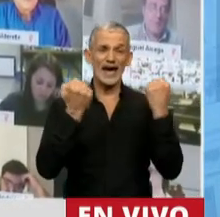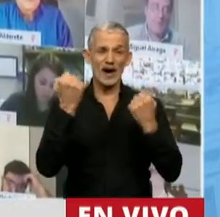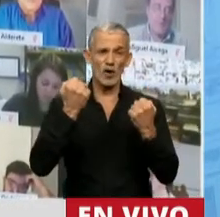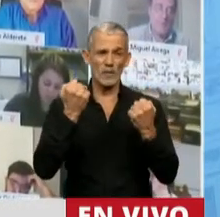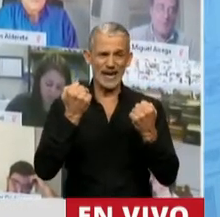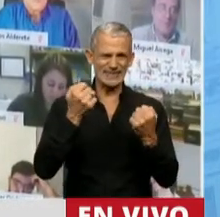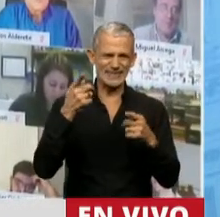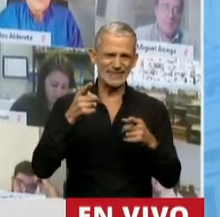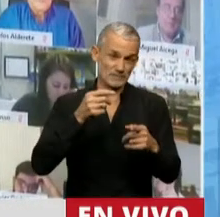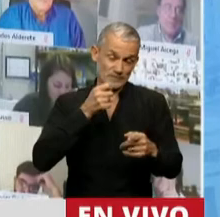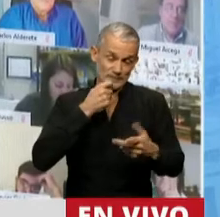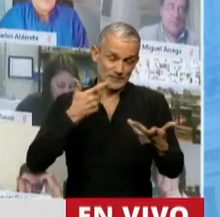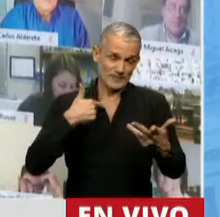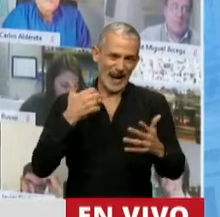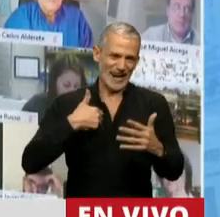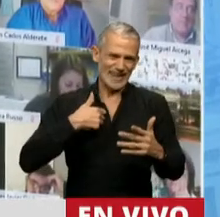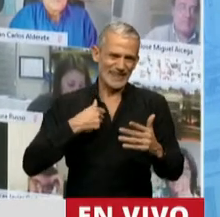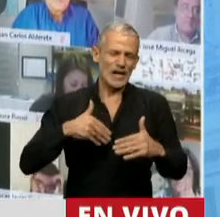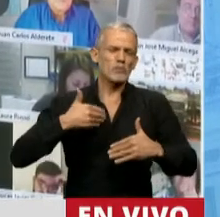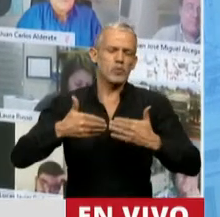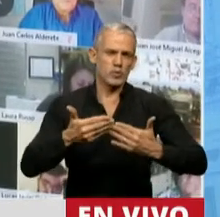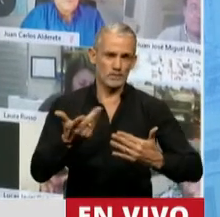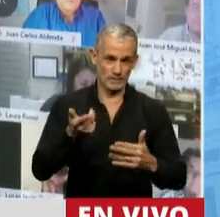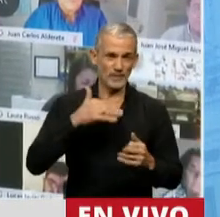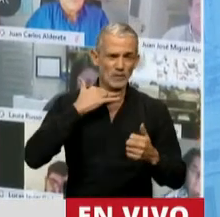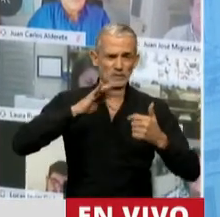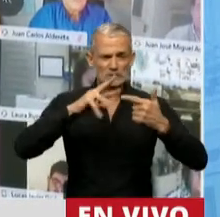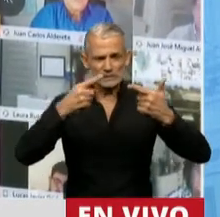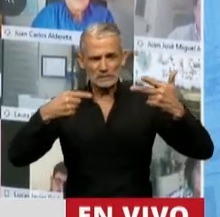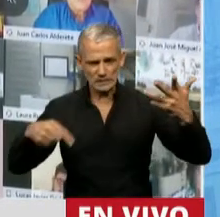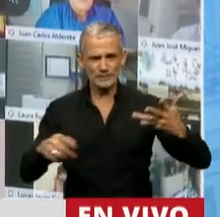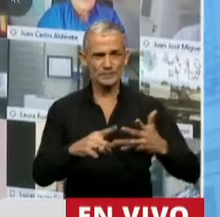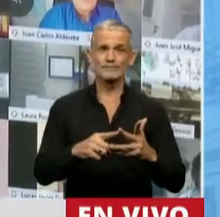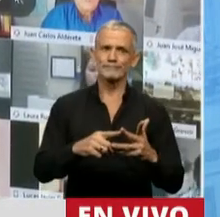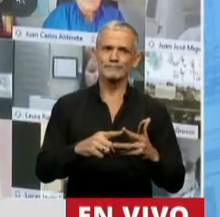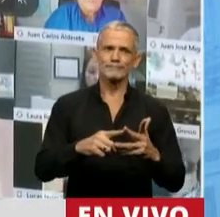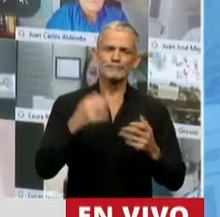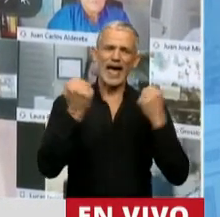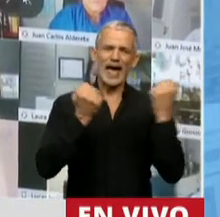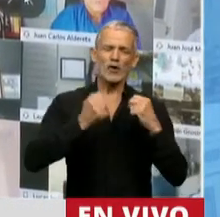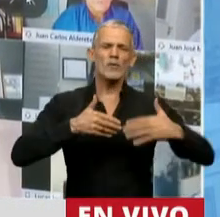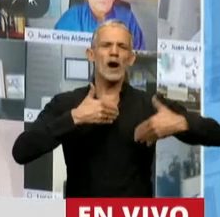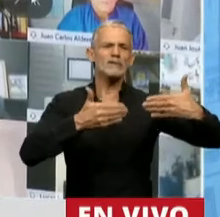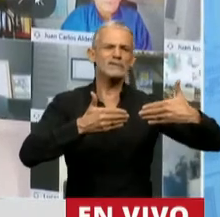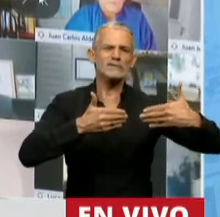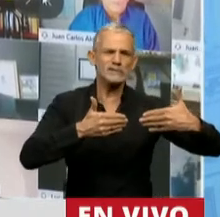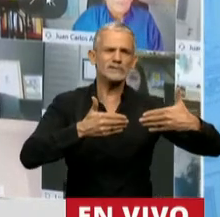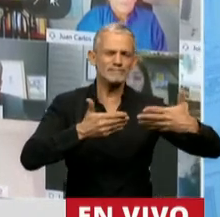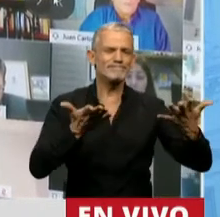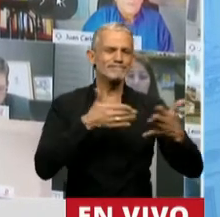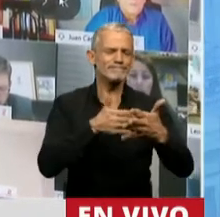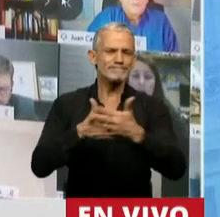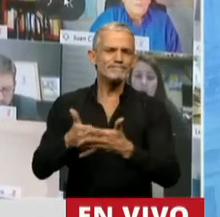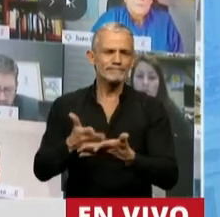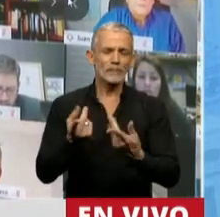periféricas como la nuestra. Estos delitos afectan el normal desenvolvimiento de la economía, reducen